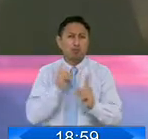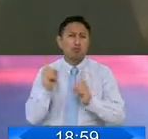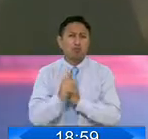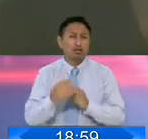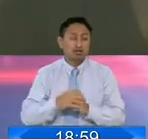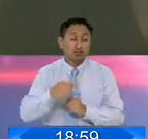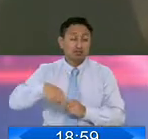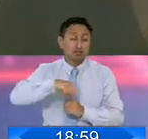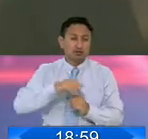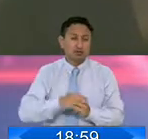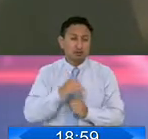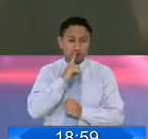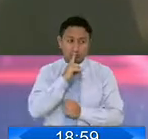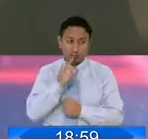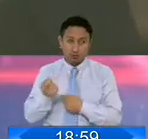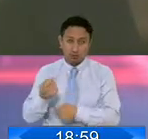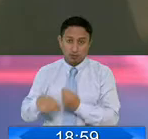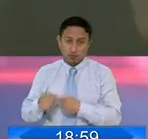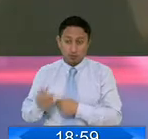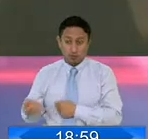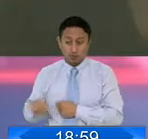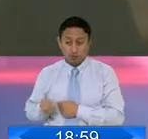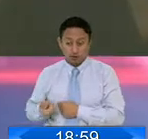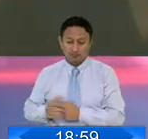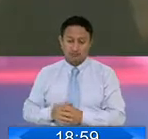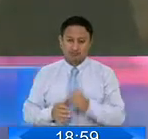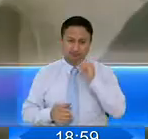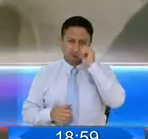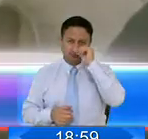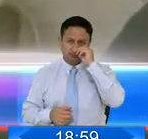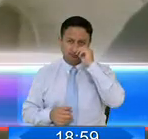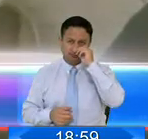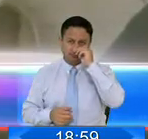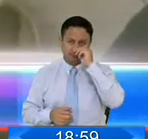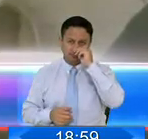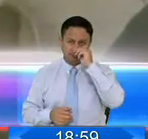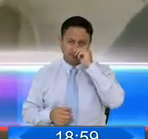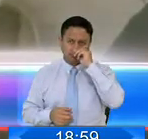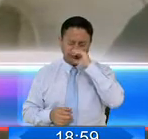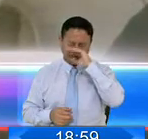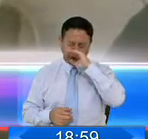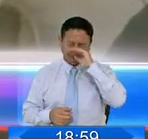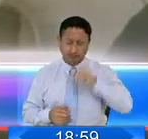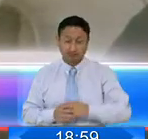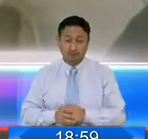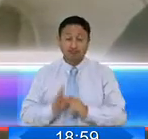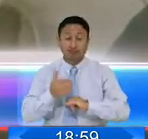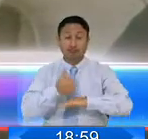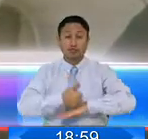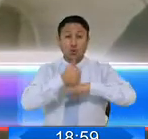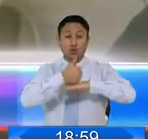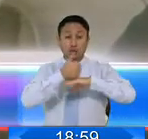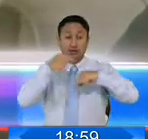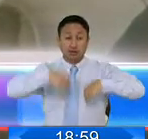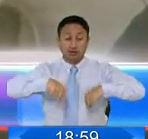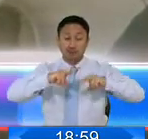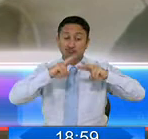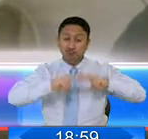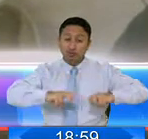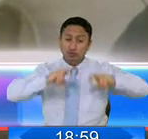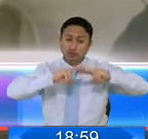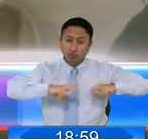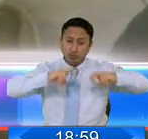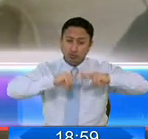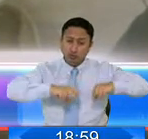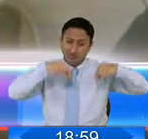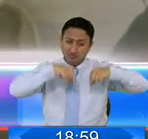supuestamente negociando en su nombre? Mire, eso es lo que tienen que establecer las autoridades luego de investigar a los dos